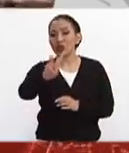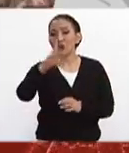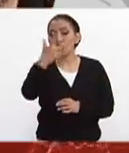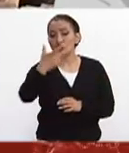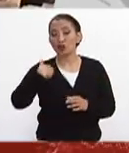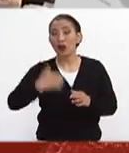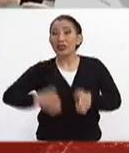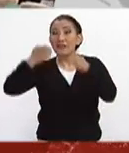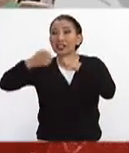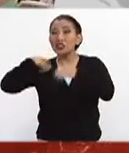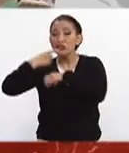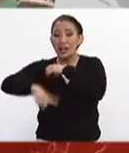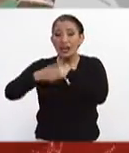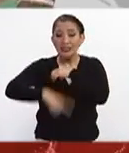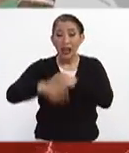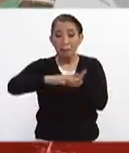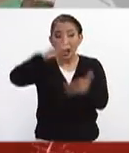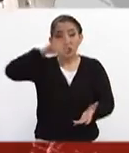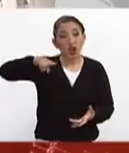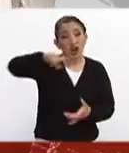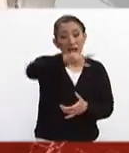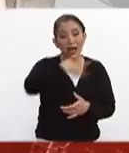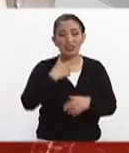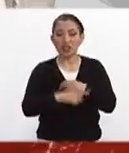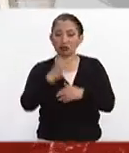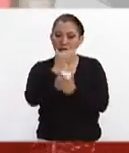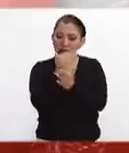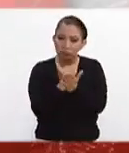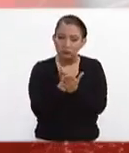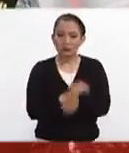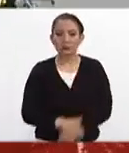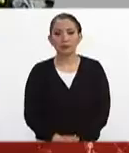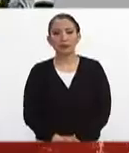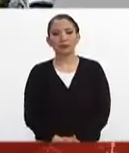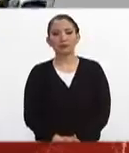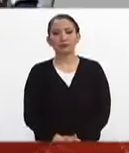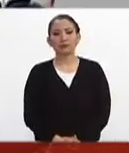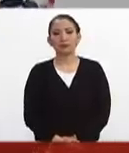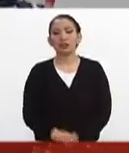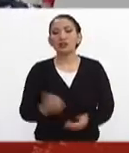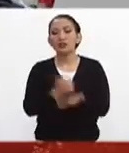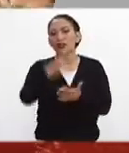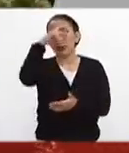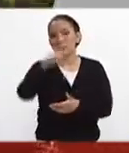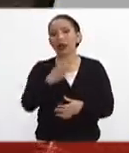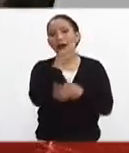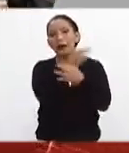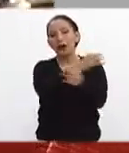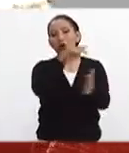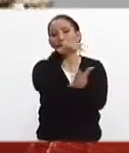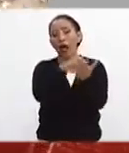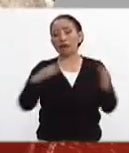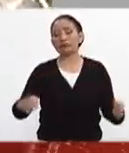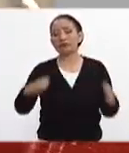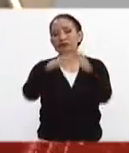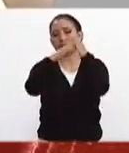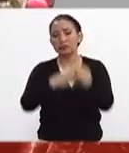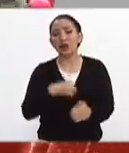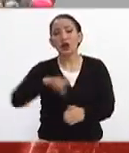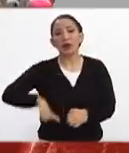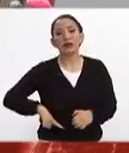edificios afectados, la gran mayoría con daños menores. La Ciudad de México fue declarada zona de desastre.